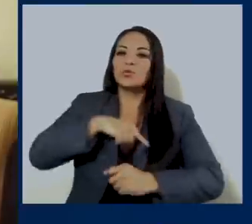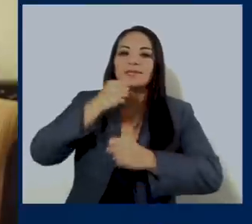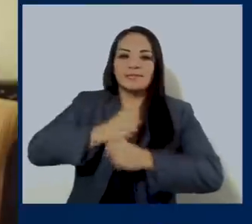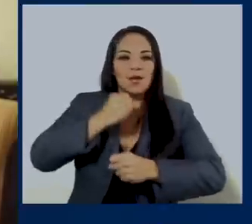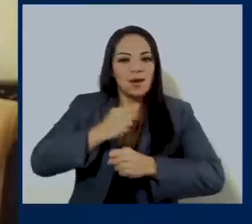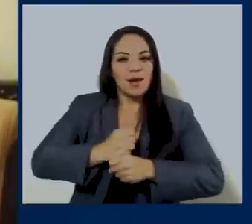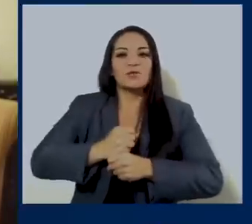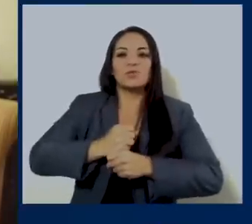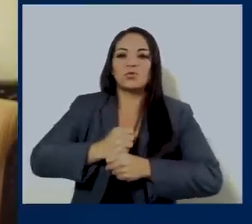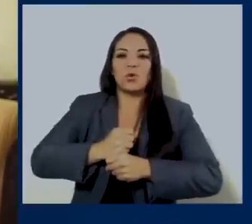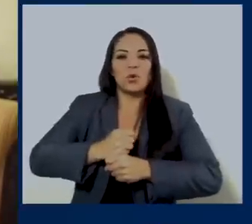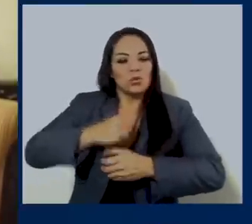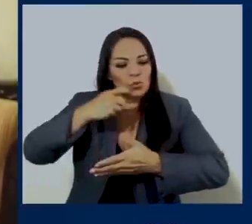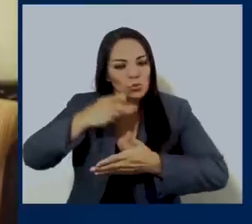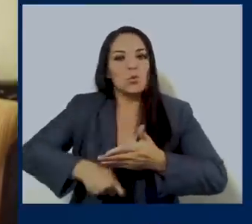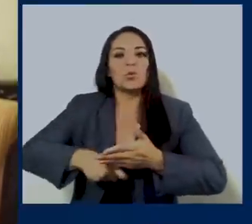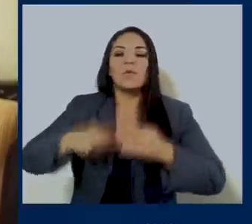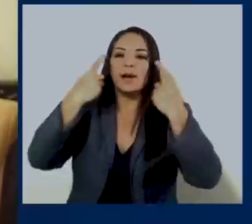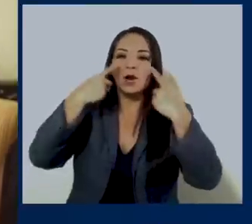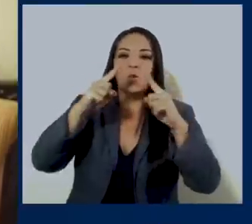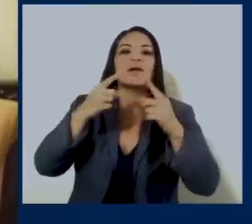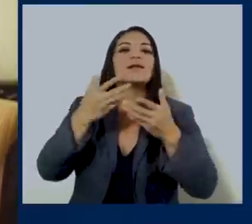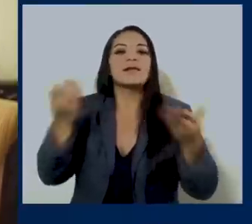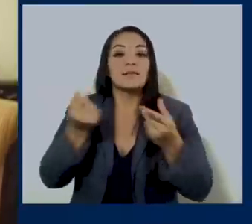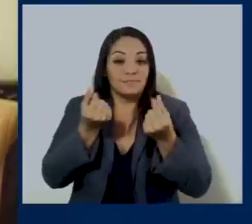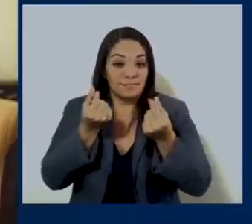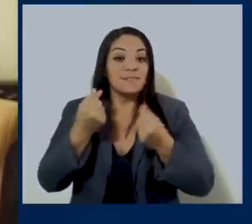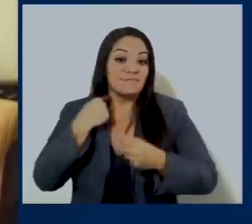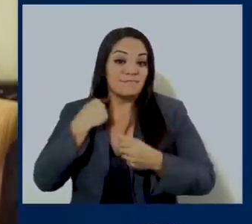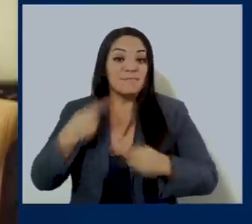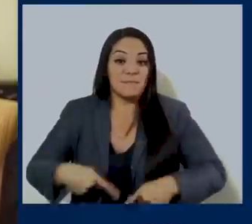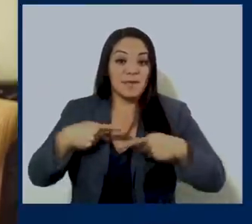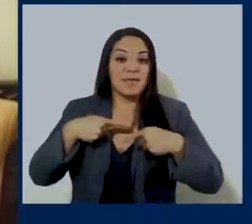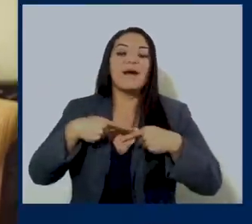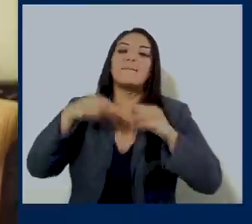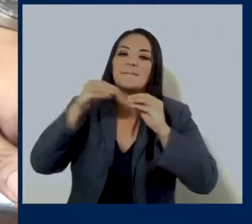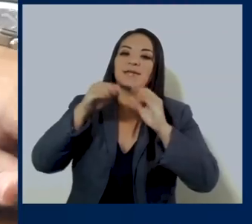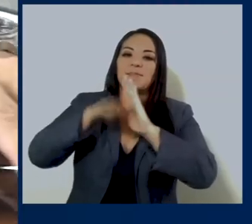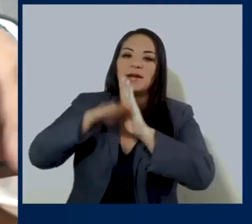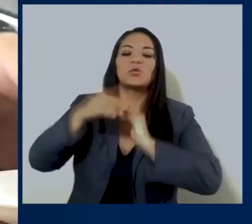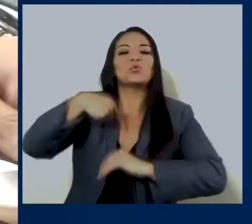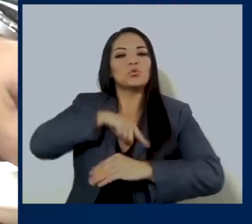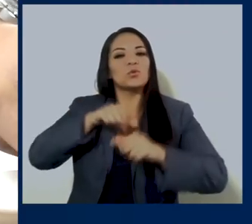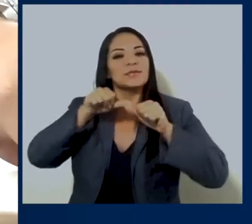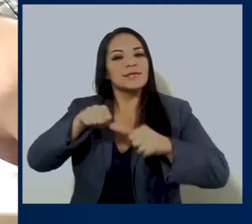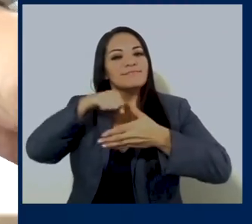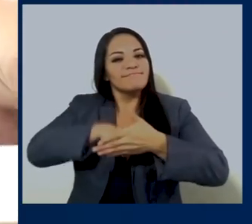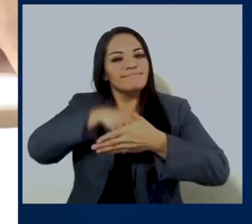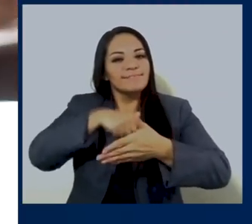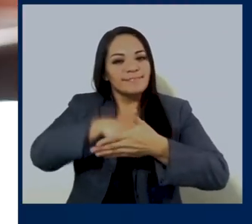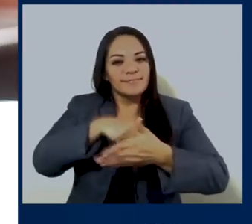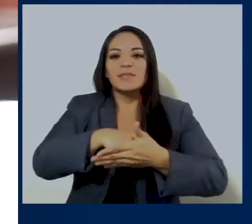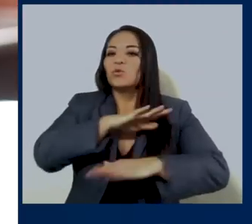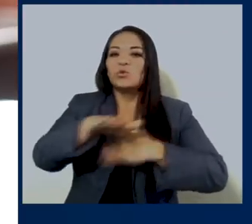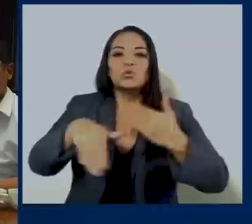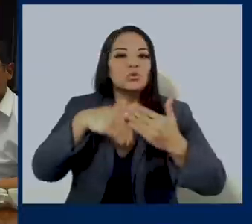estamos trabajando incansablemente en bajarle a usted el costo de la vida. Ahora, seguiremos luchando contra las